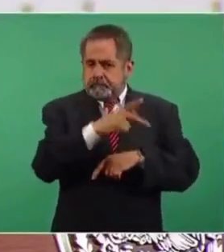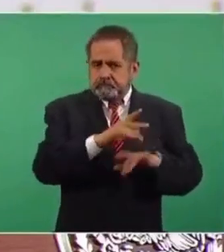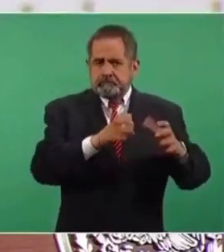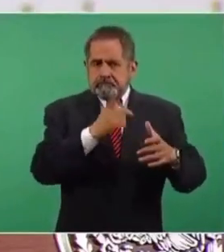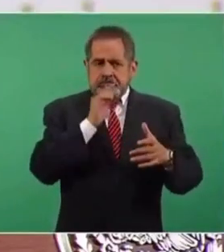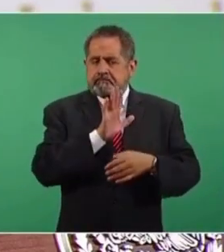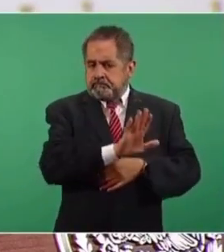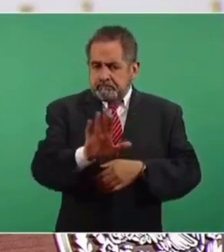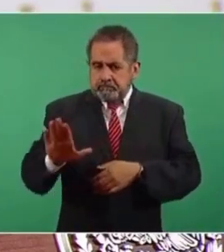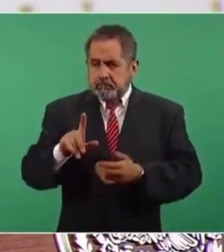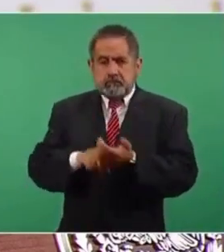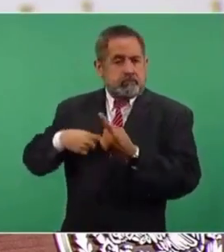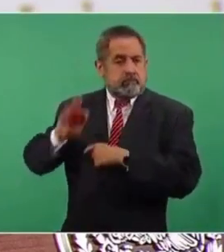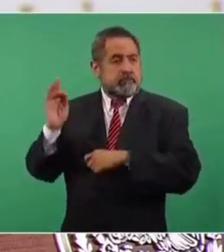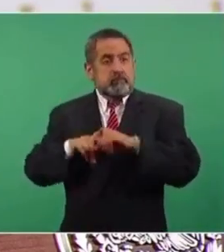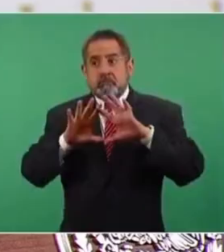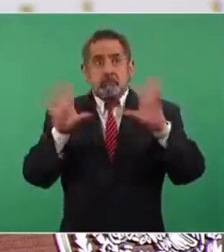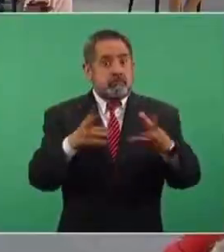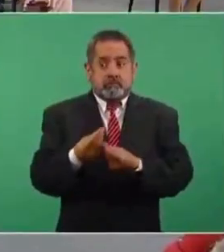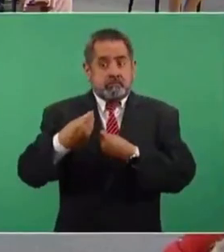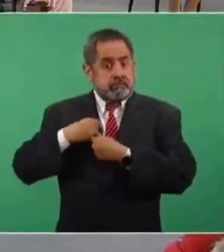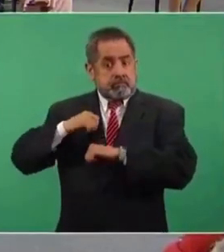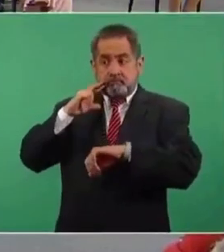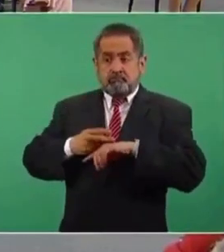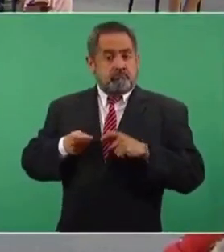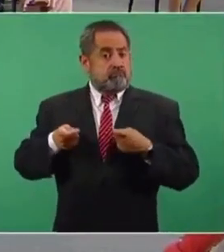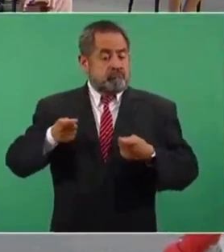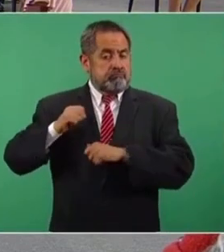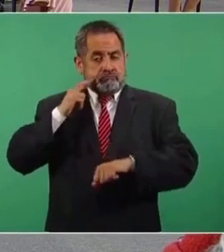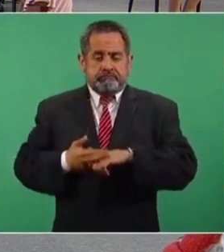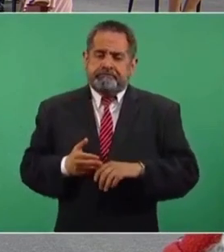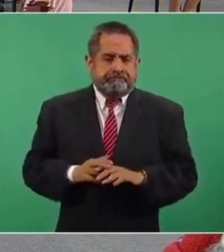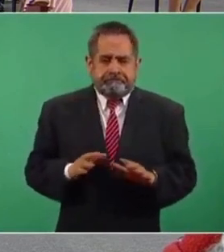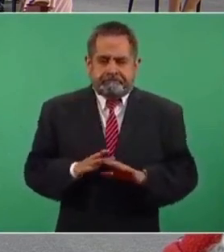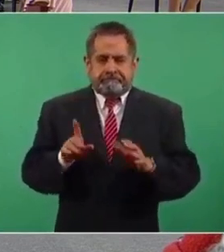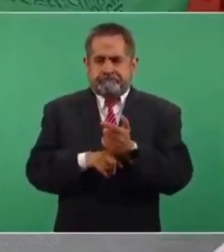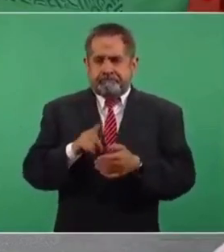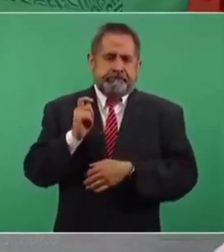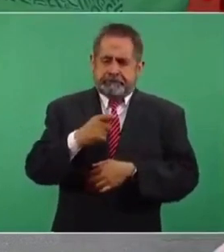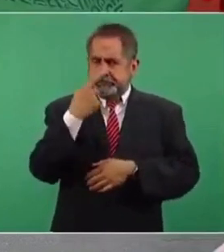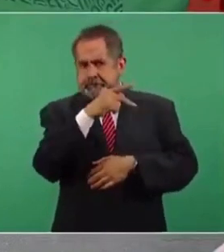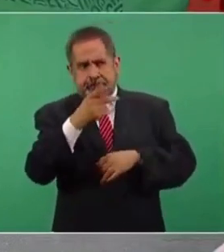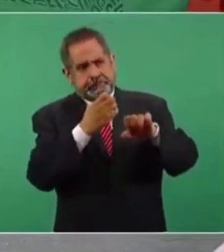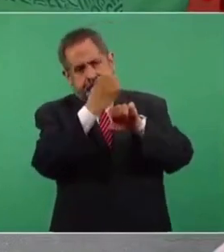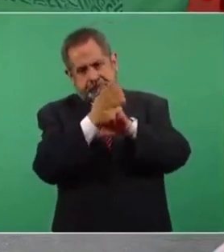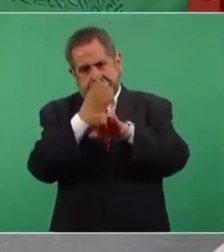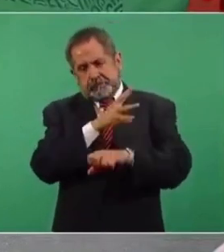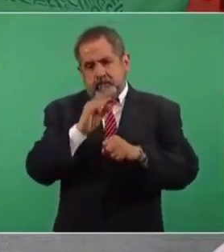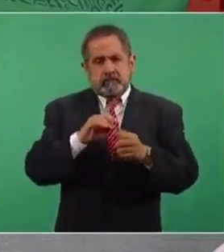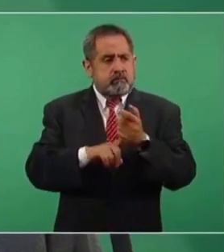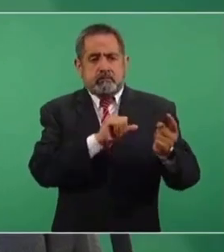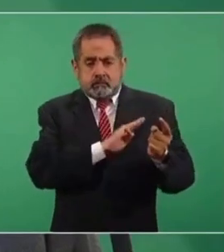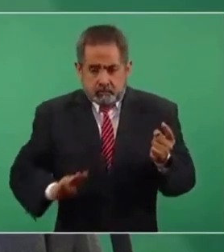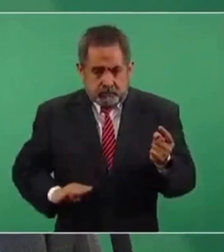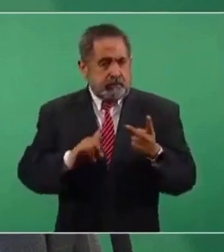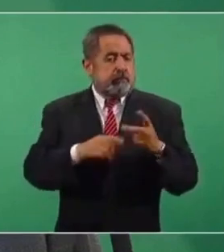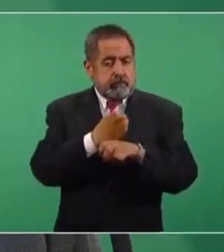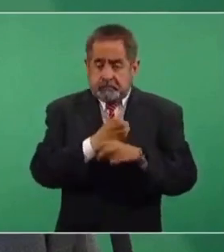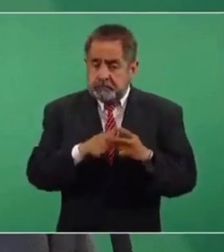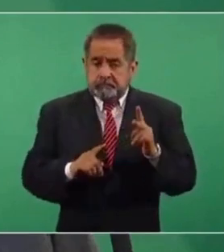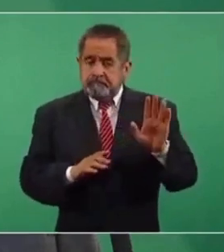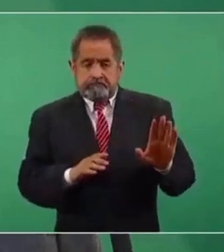de que la federación centralice estas funciones que corresponden a municipios y estados,